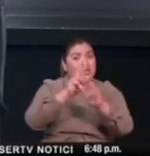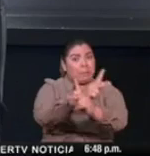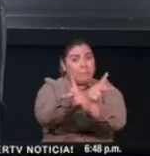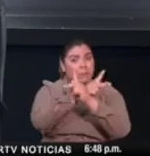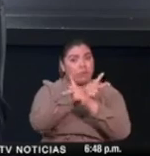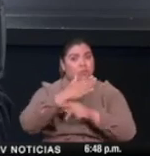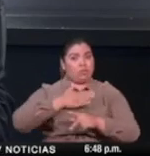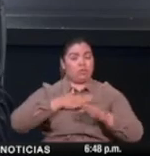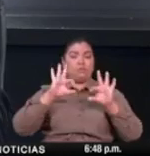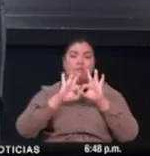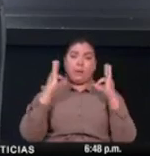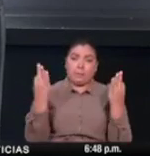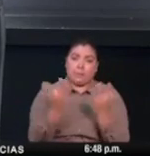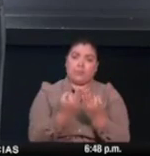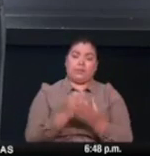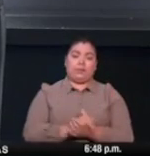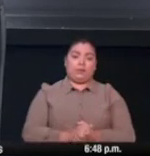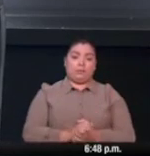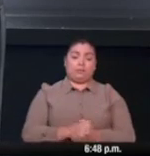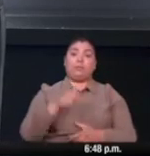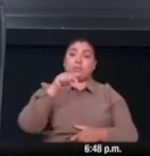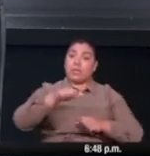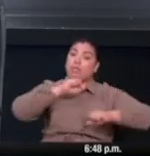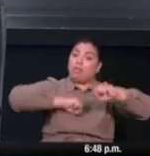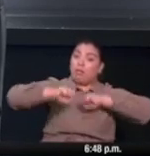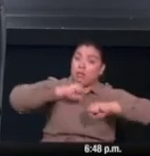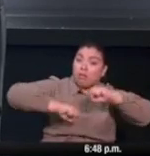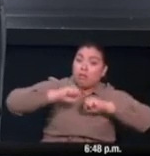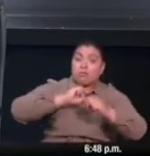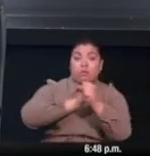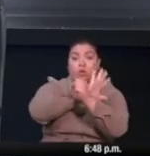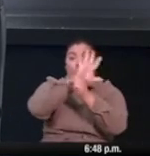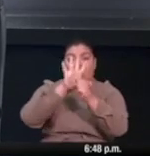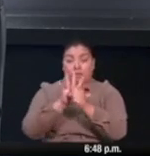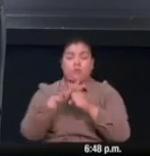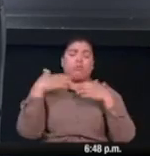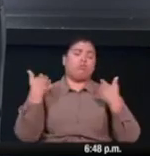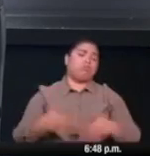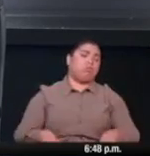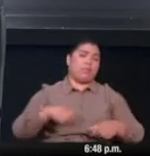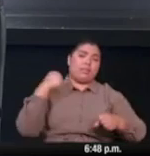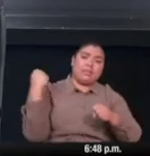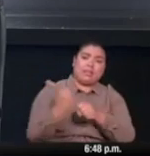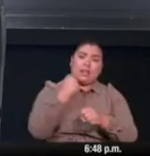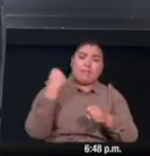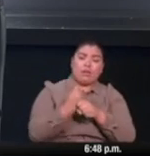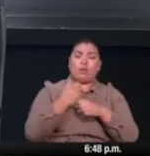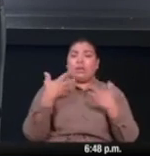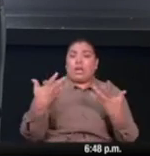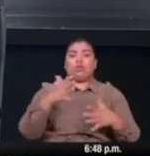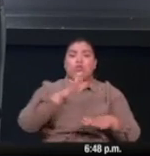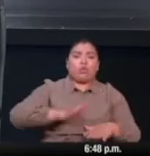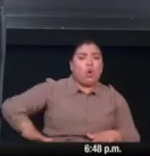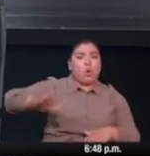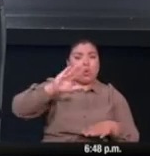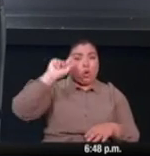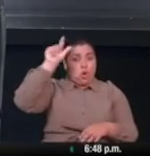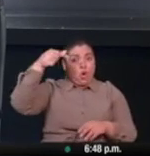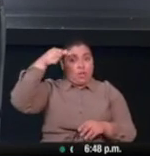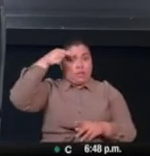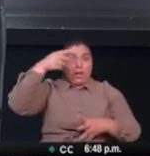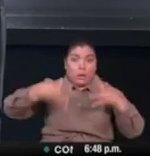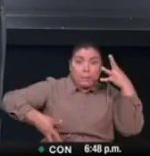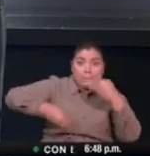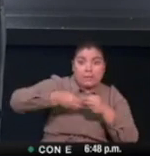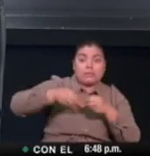la familia. Esta batalla del coronavirus ha sido un esfuerzo realmente de toda la población, del Gobierno Nacional,